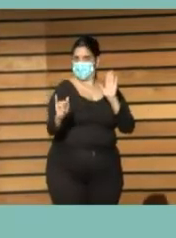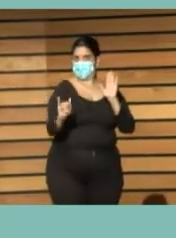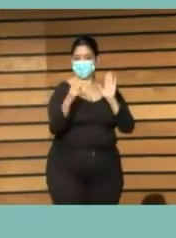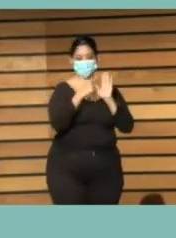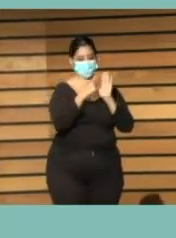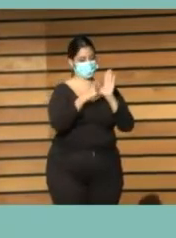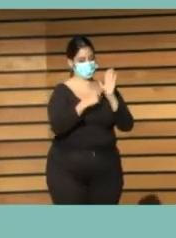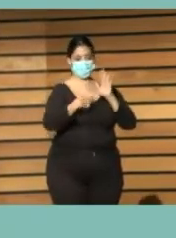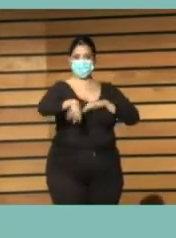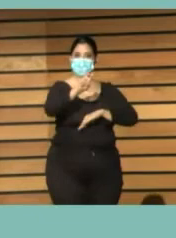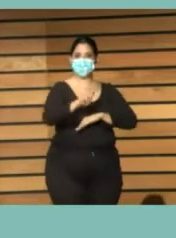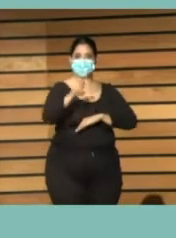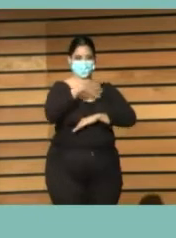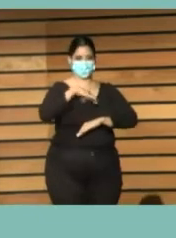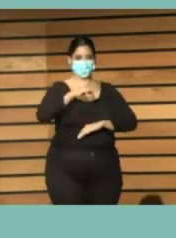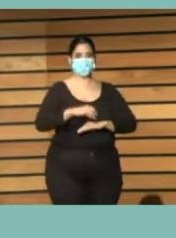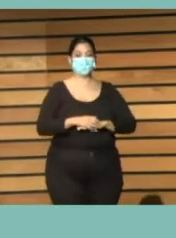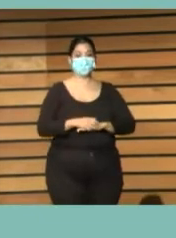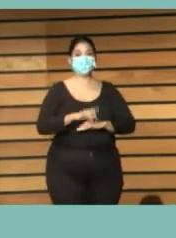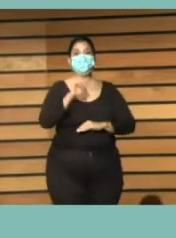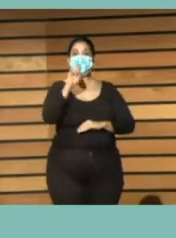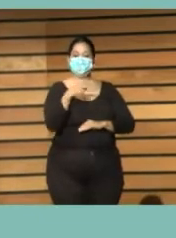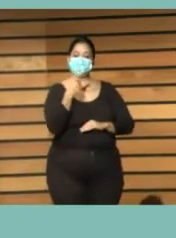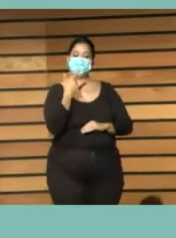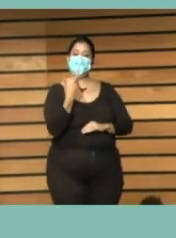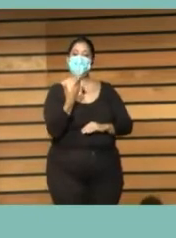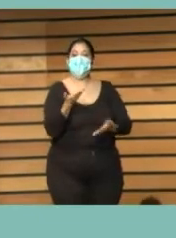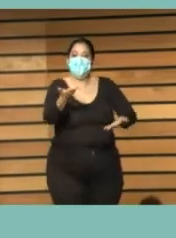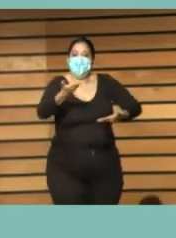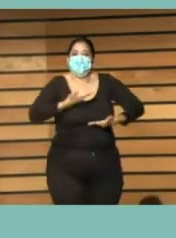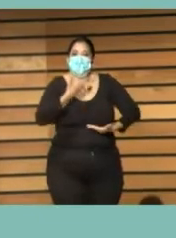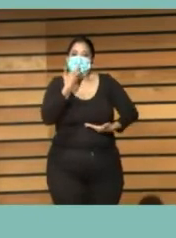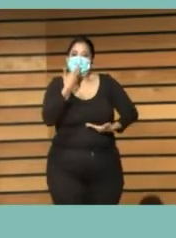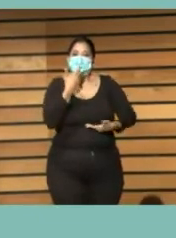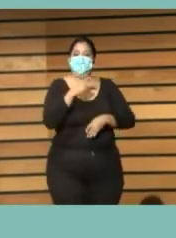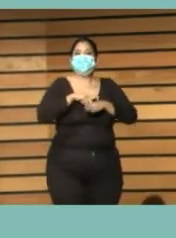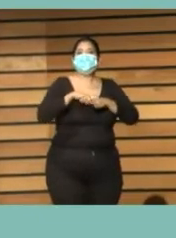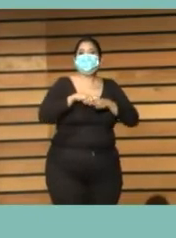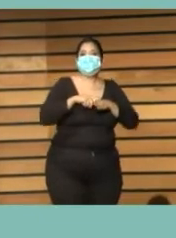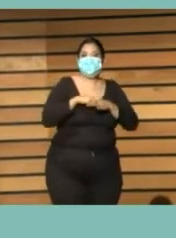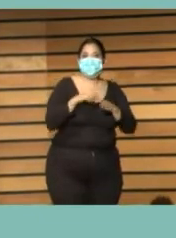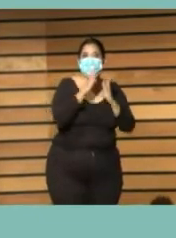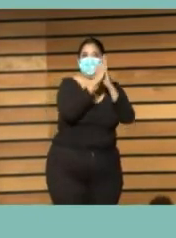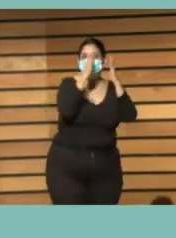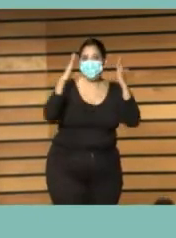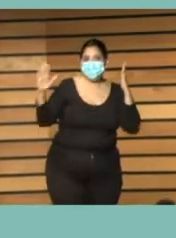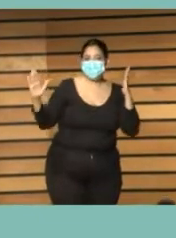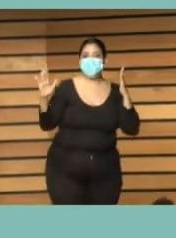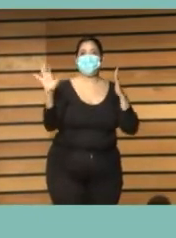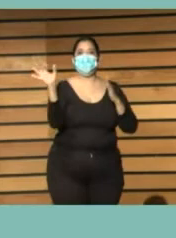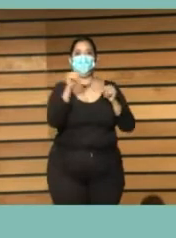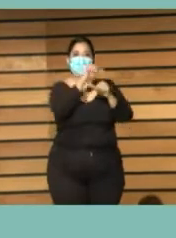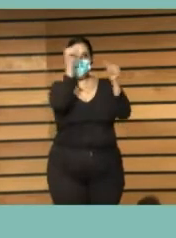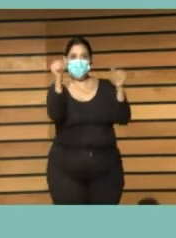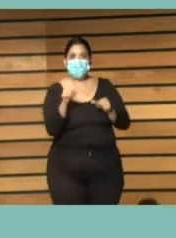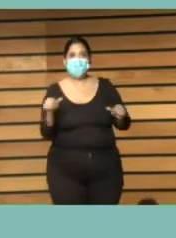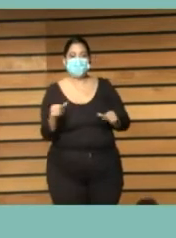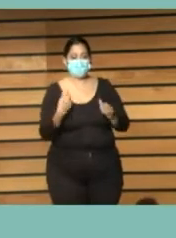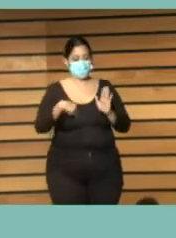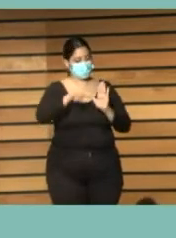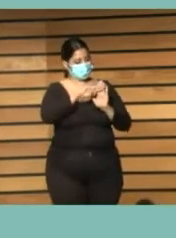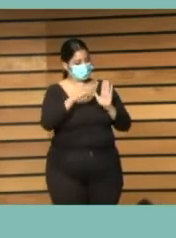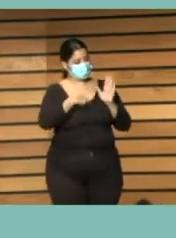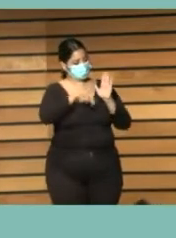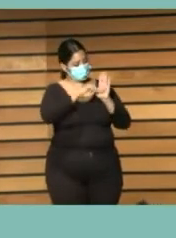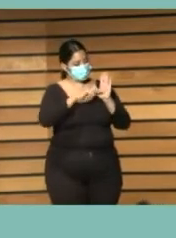el cual ha sido modificado para incluir la tipología y las materias de las bibliotecas y poder ser exportado al portal de